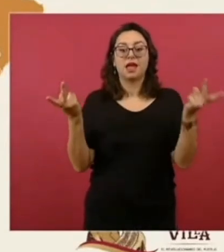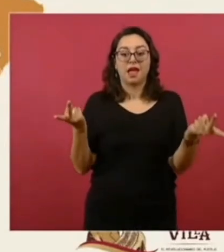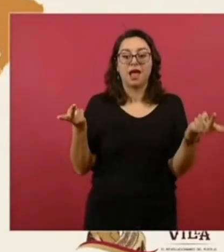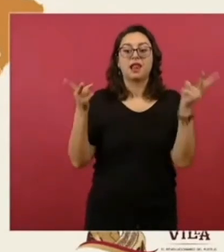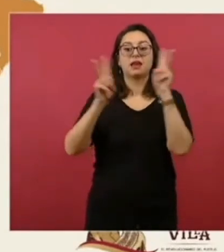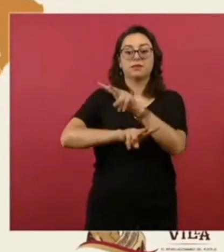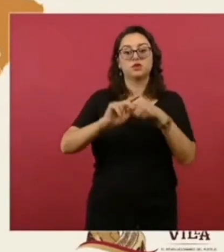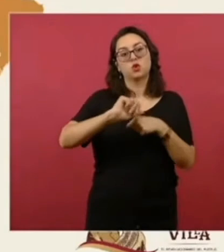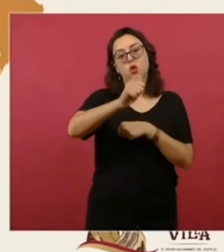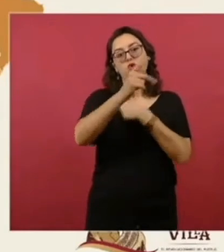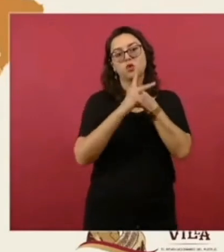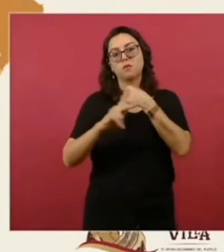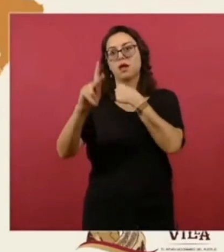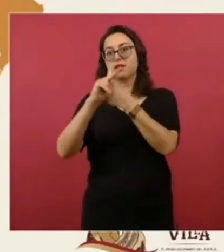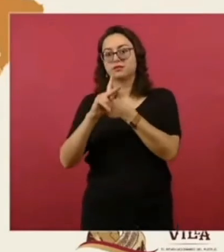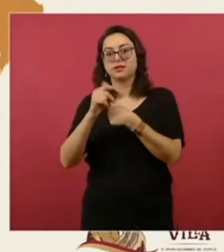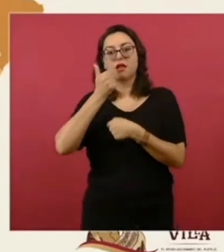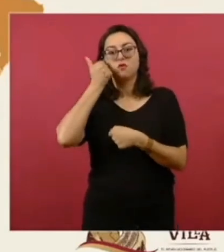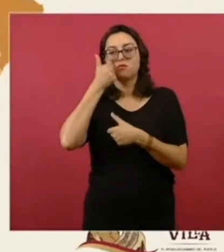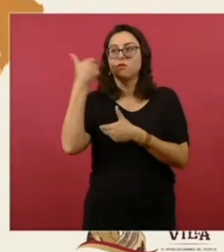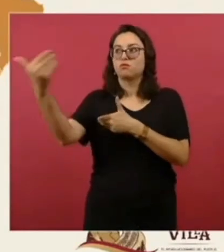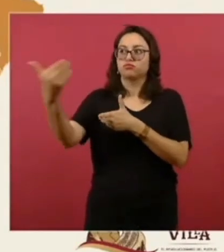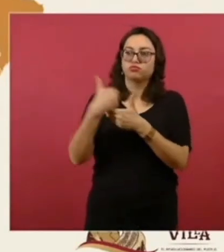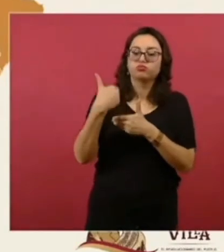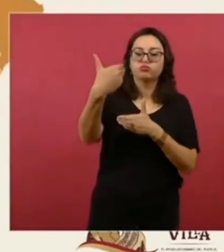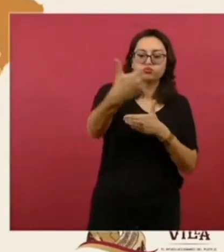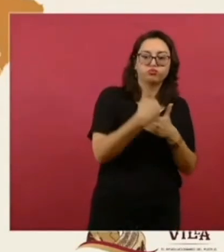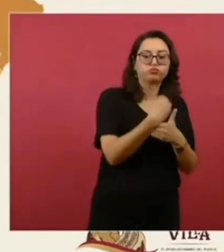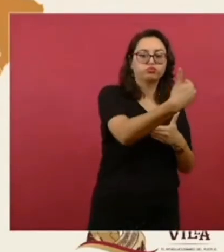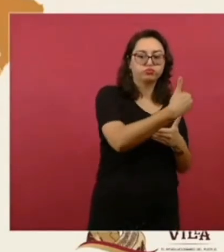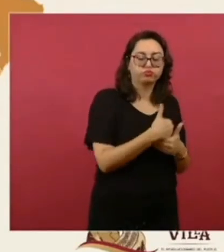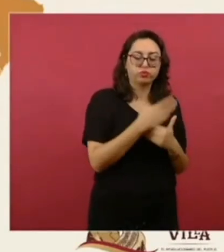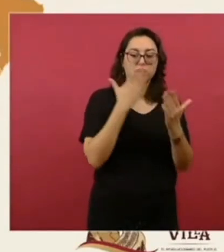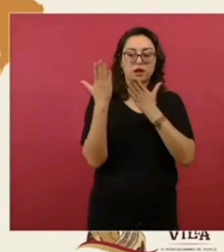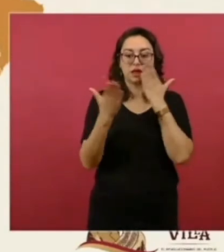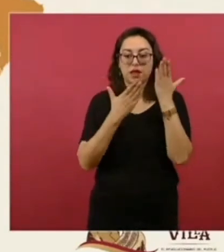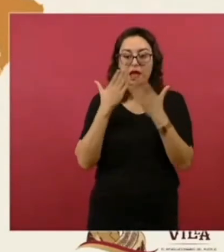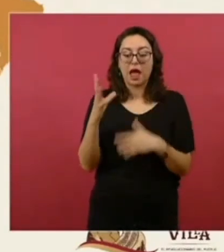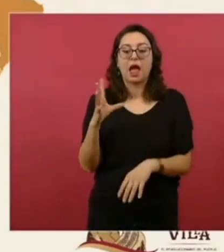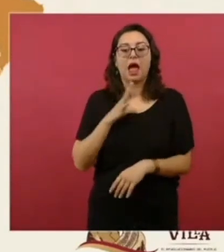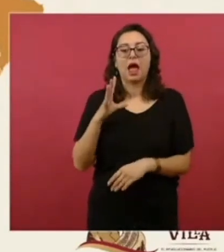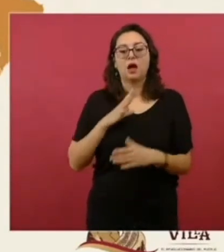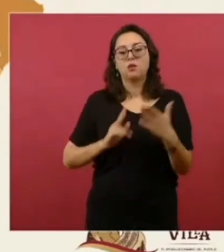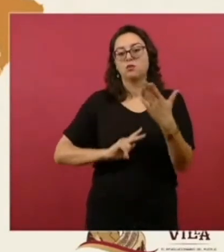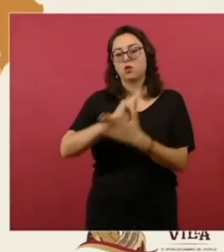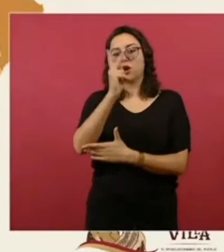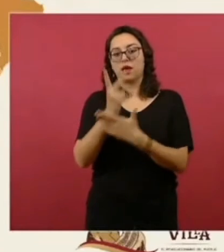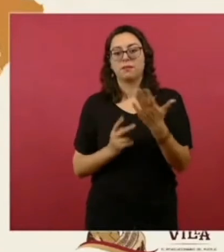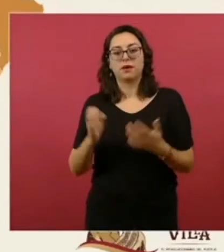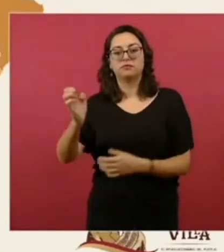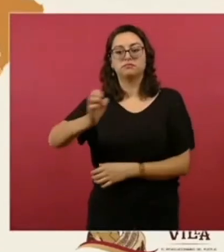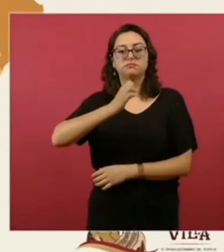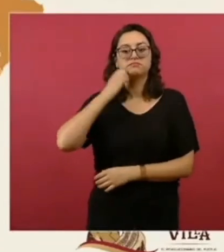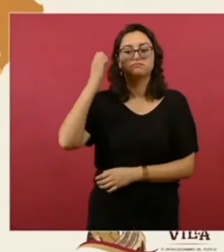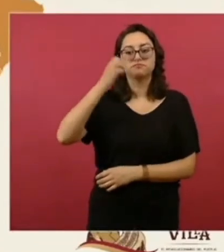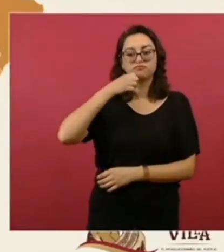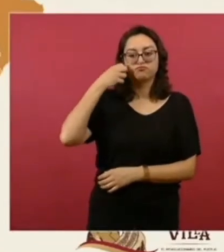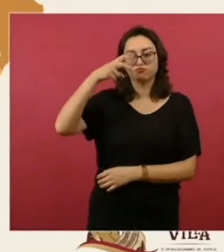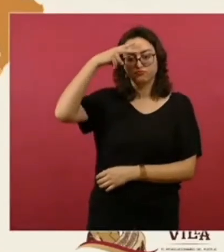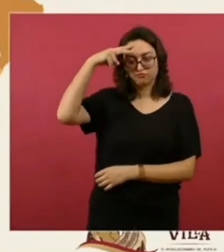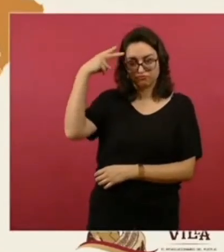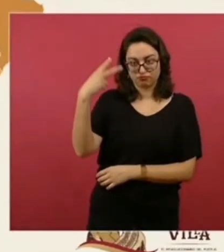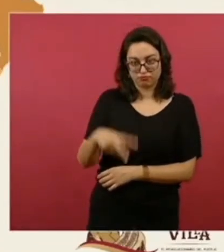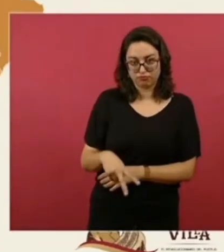educativas a estudiar. Hay otro programa, nosotros tenemos un programa que se Escuelas México. El siglo pasado México